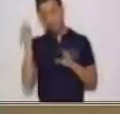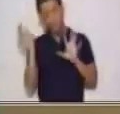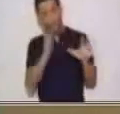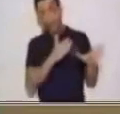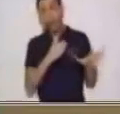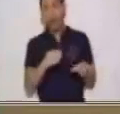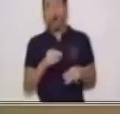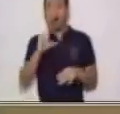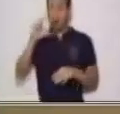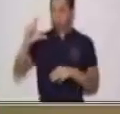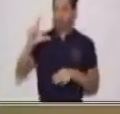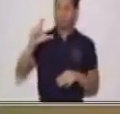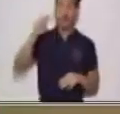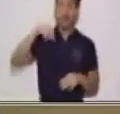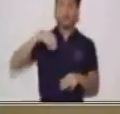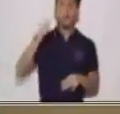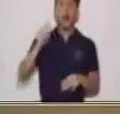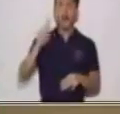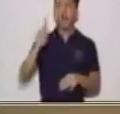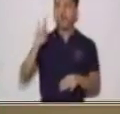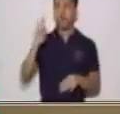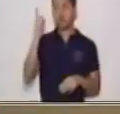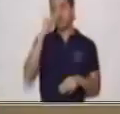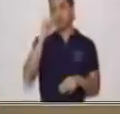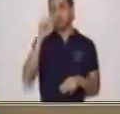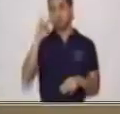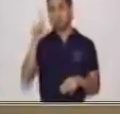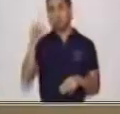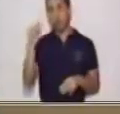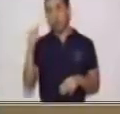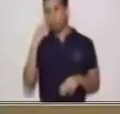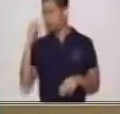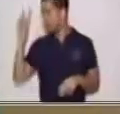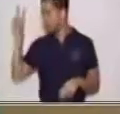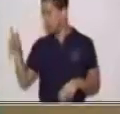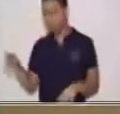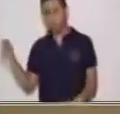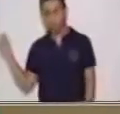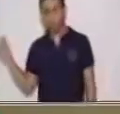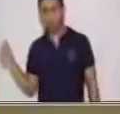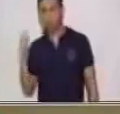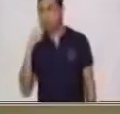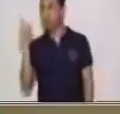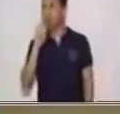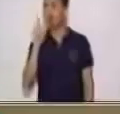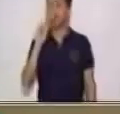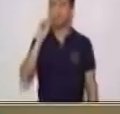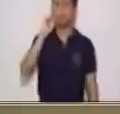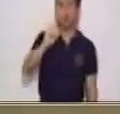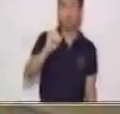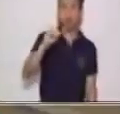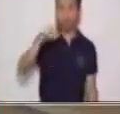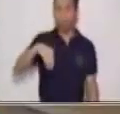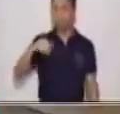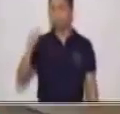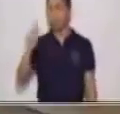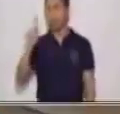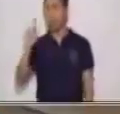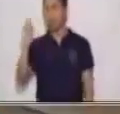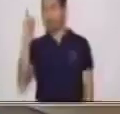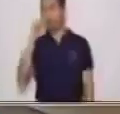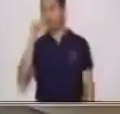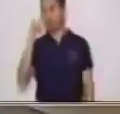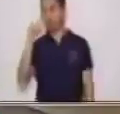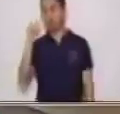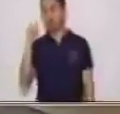mayúsculas. Léalos detenidamente y use la mayúscula donde sea conveniente. ¿A qué tipo de